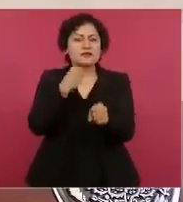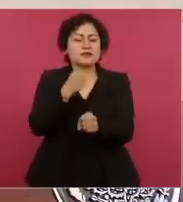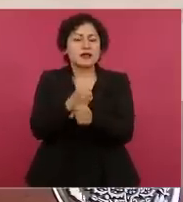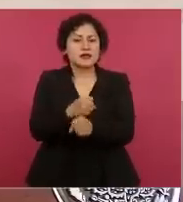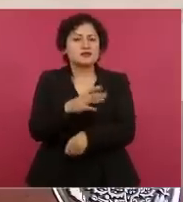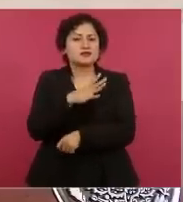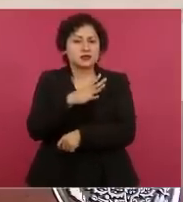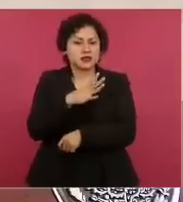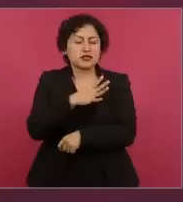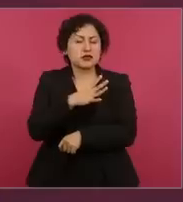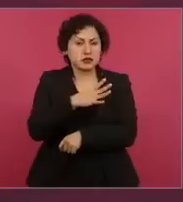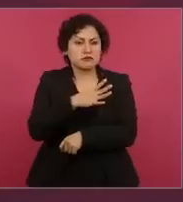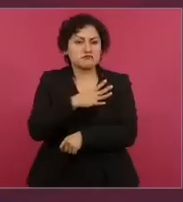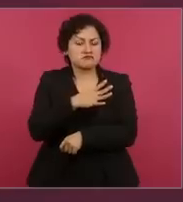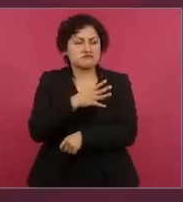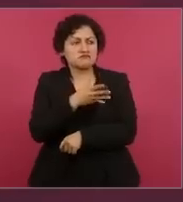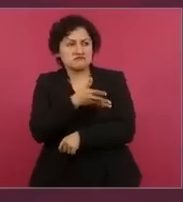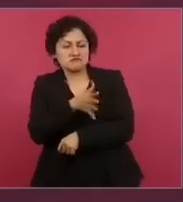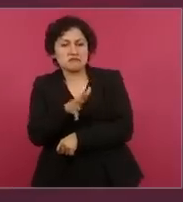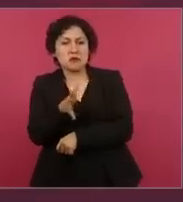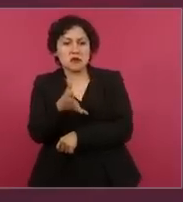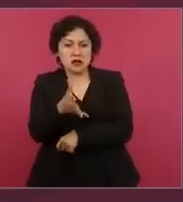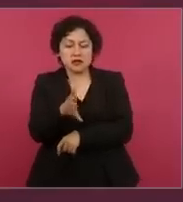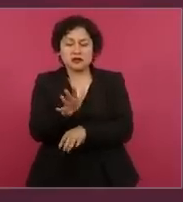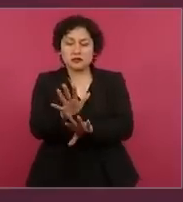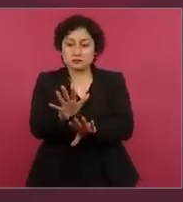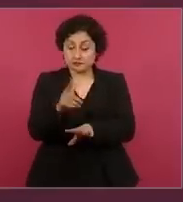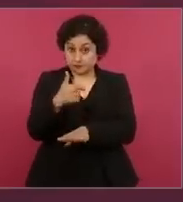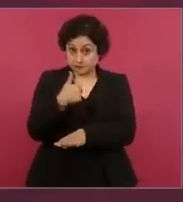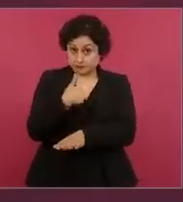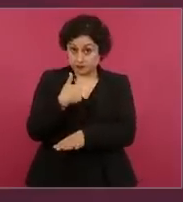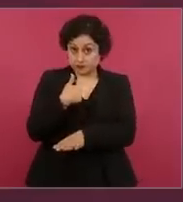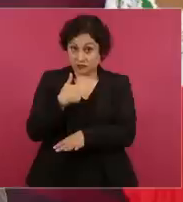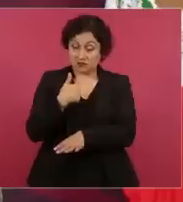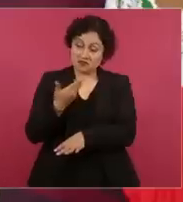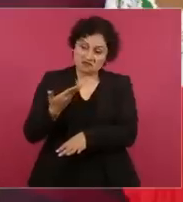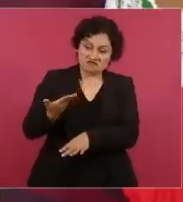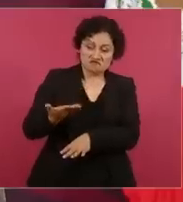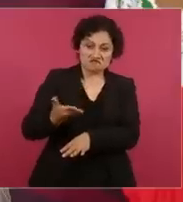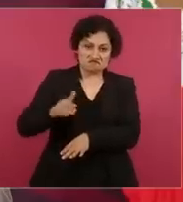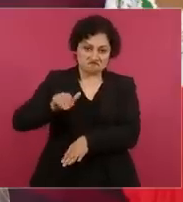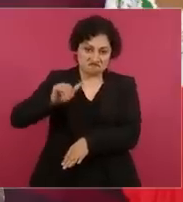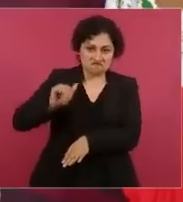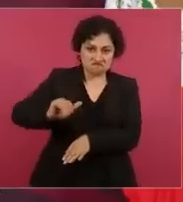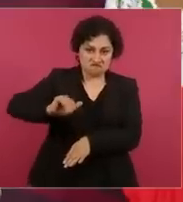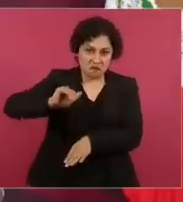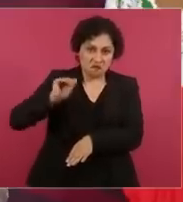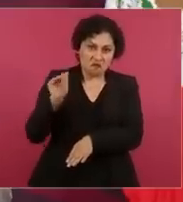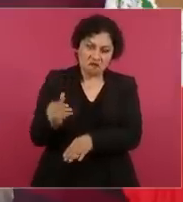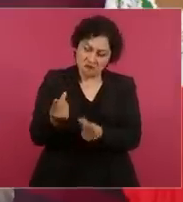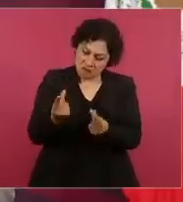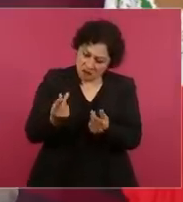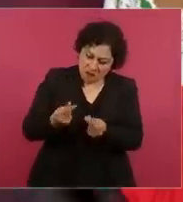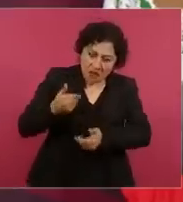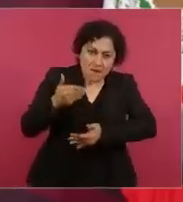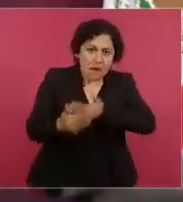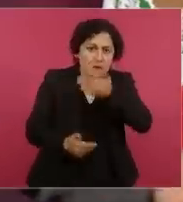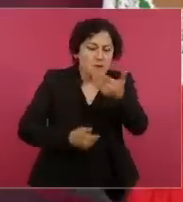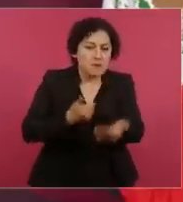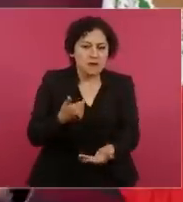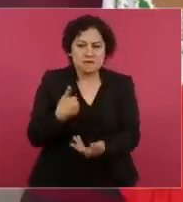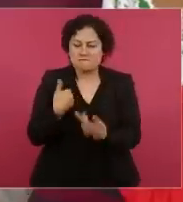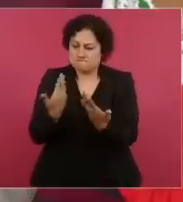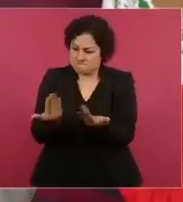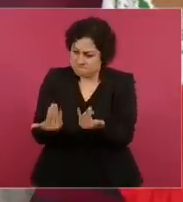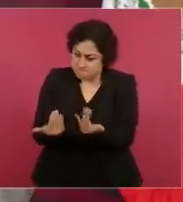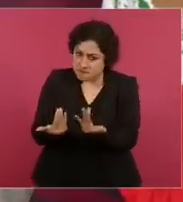como yo estaba exigiendo, demandando que se avanzara y no veía